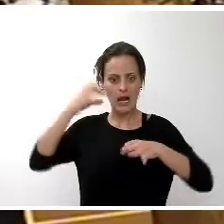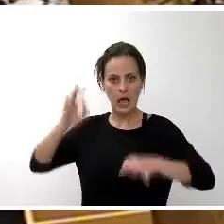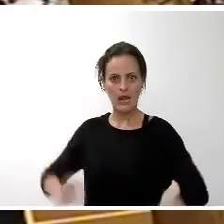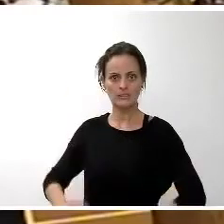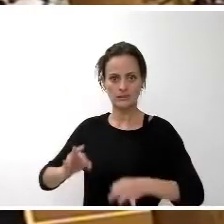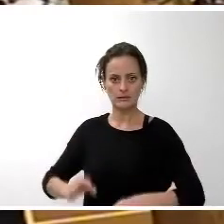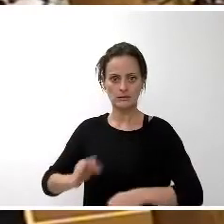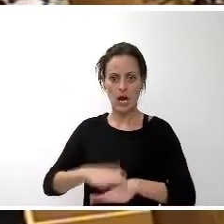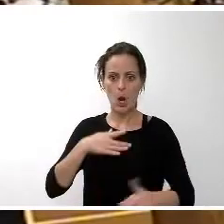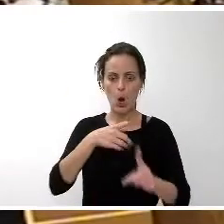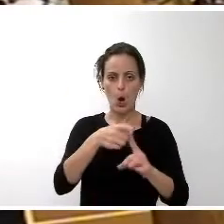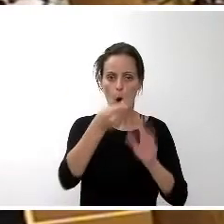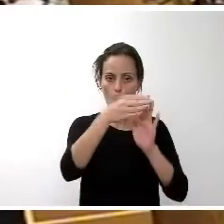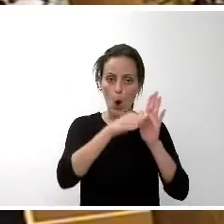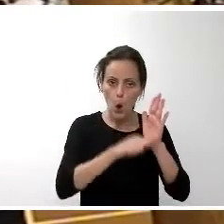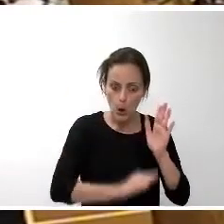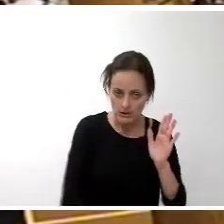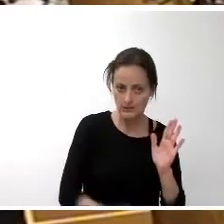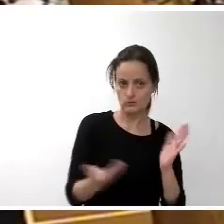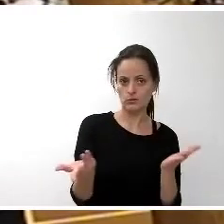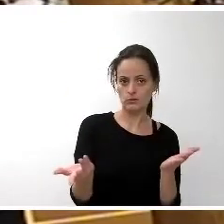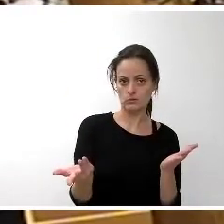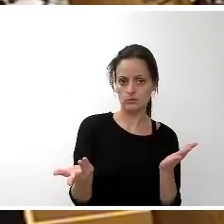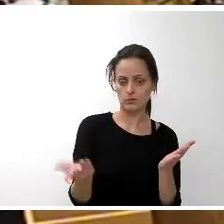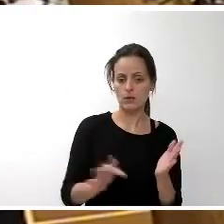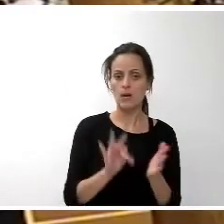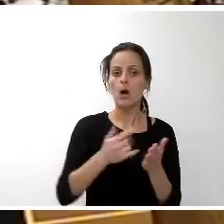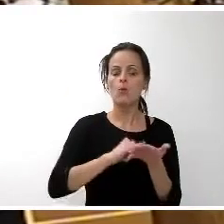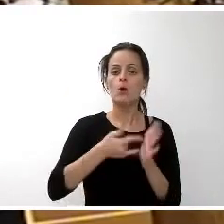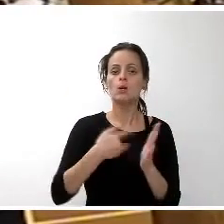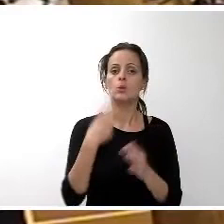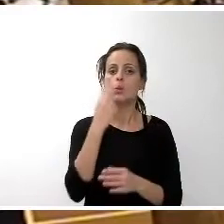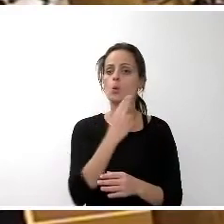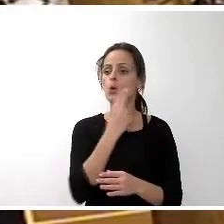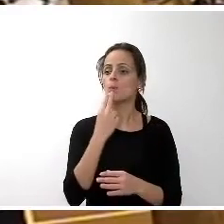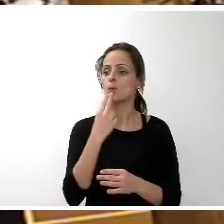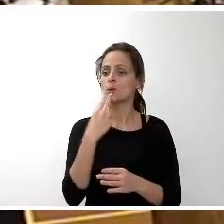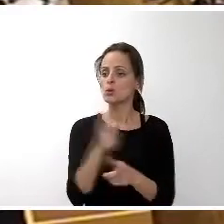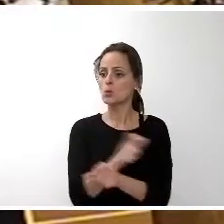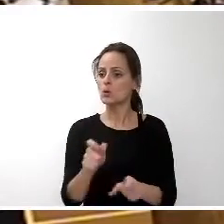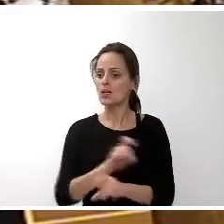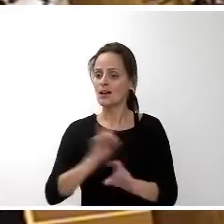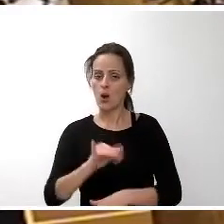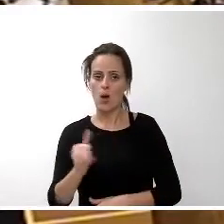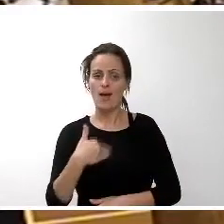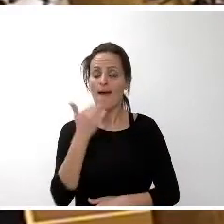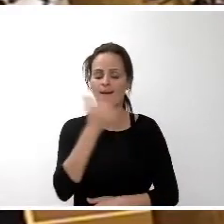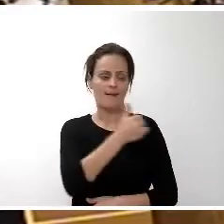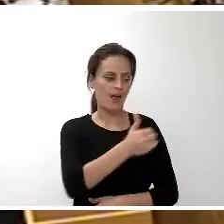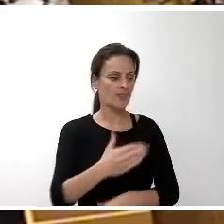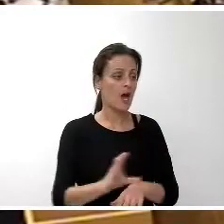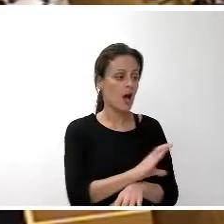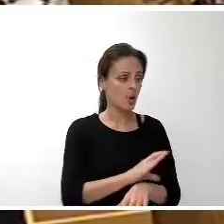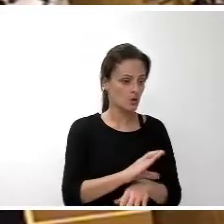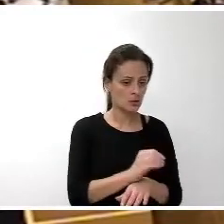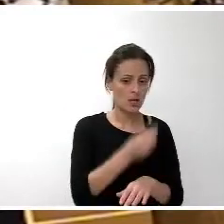objetivos que se marca y es un proyecto que tiene un claro compromiso con la ciudadanía. Muchas gracias, señor presidente. Gracias, señor consejero, por